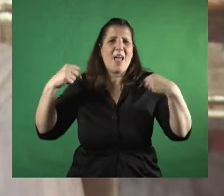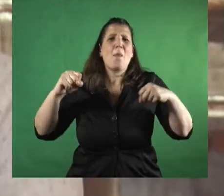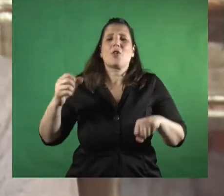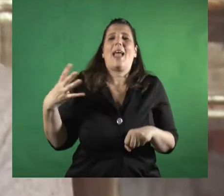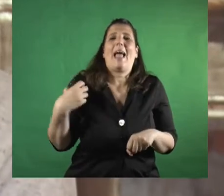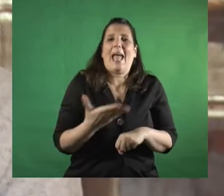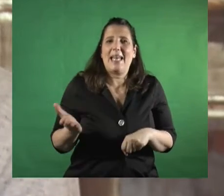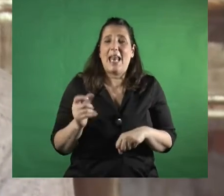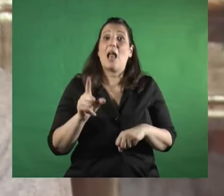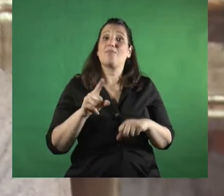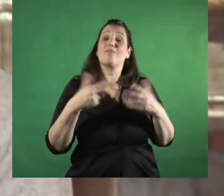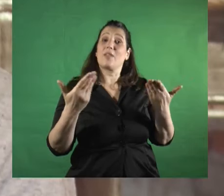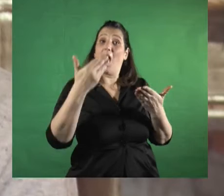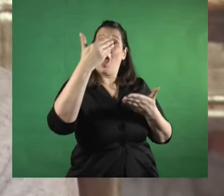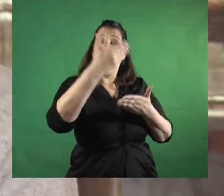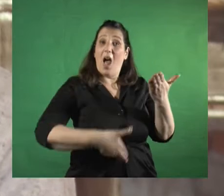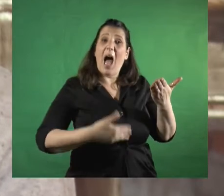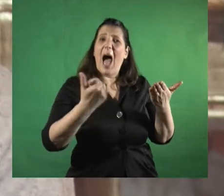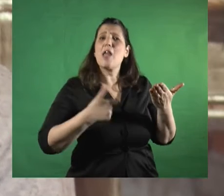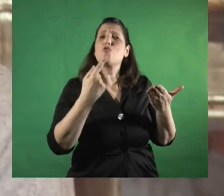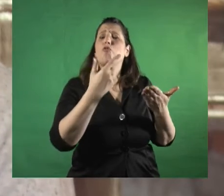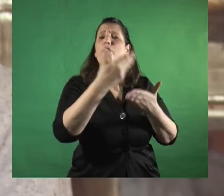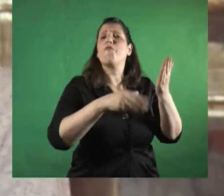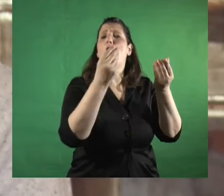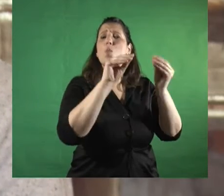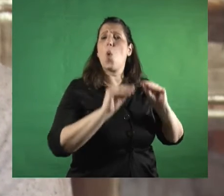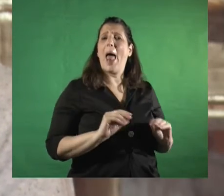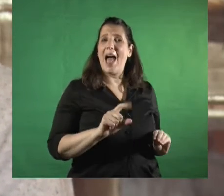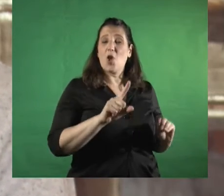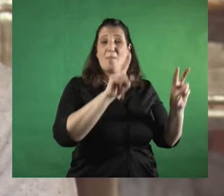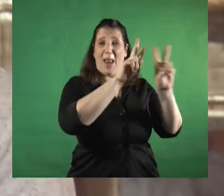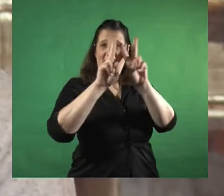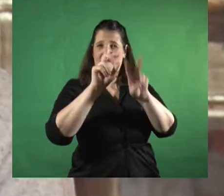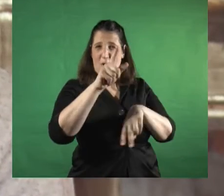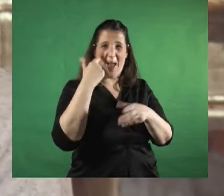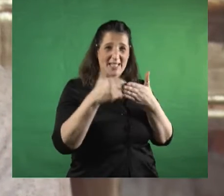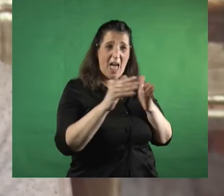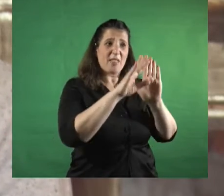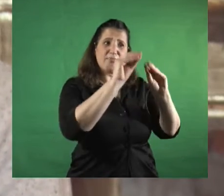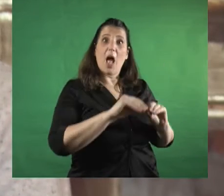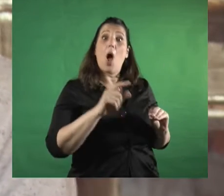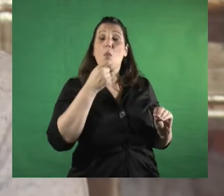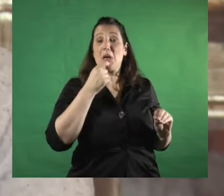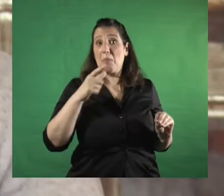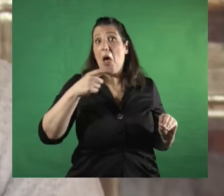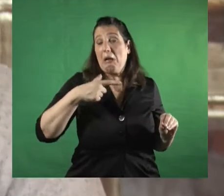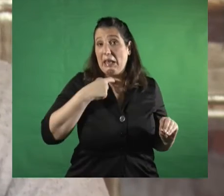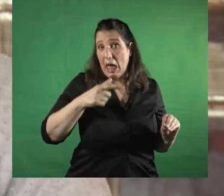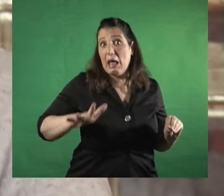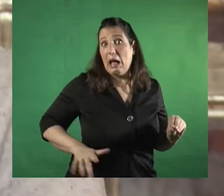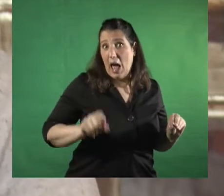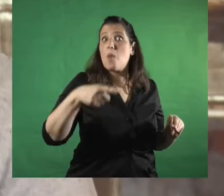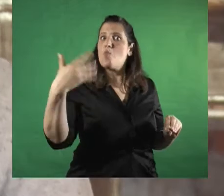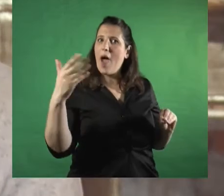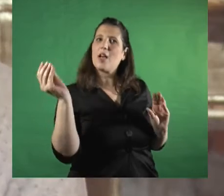es un formulario de la plataforma argentina gobar donde pueden contestar autoridades de los clubes para que nosotros sepamos